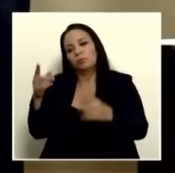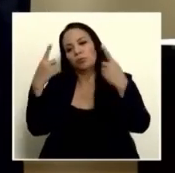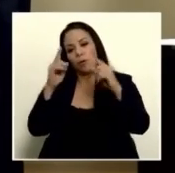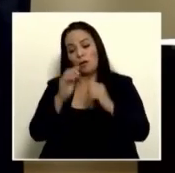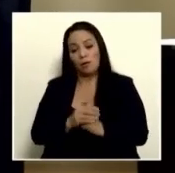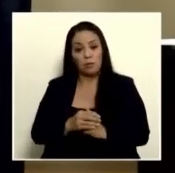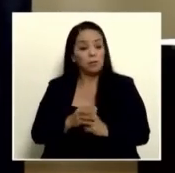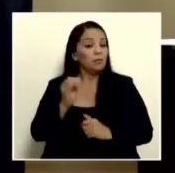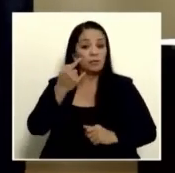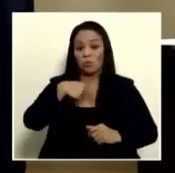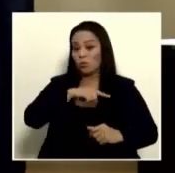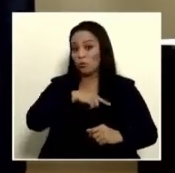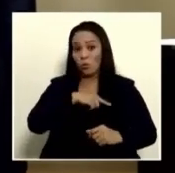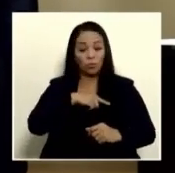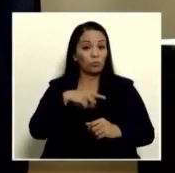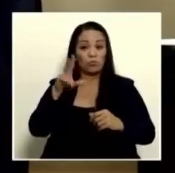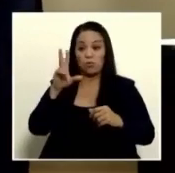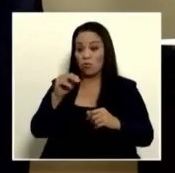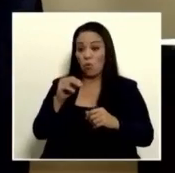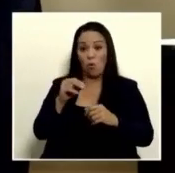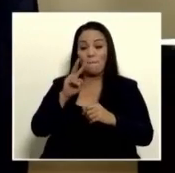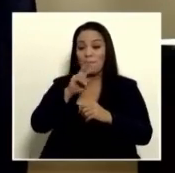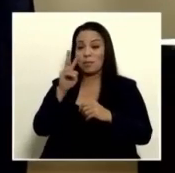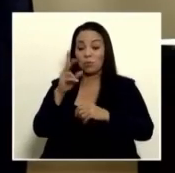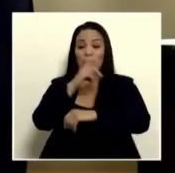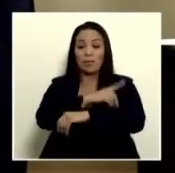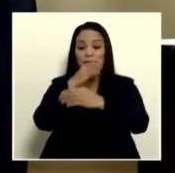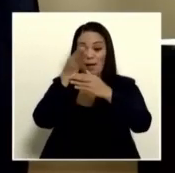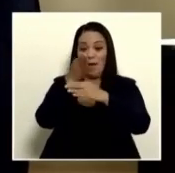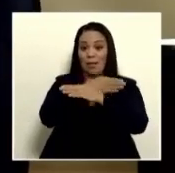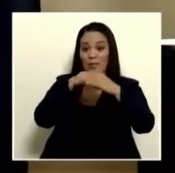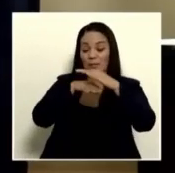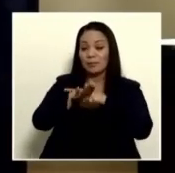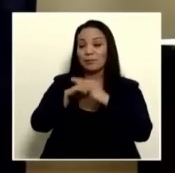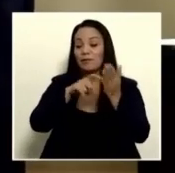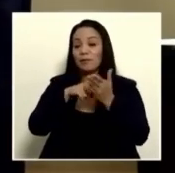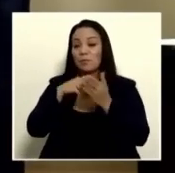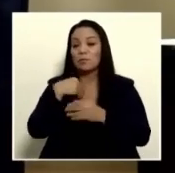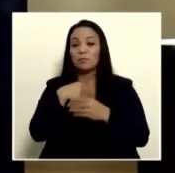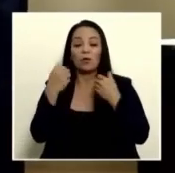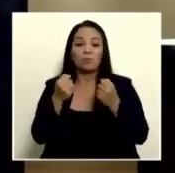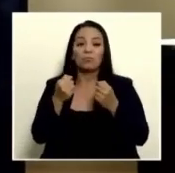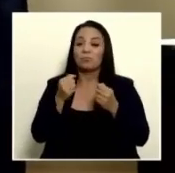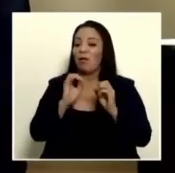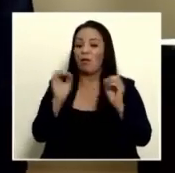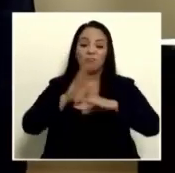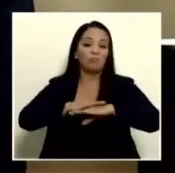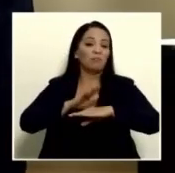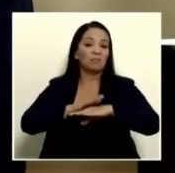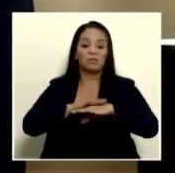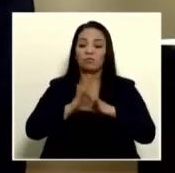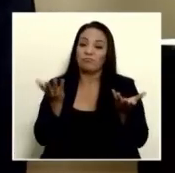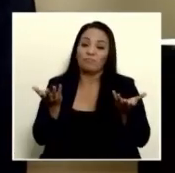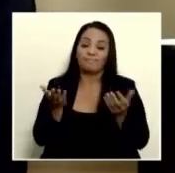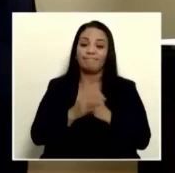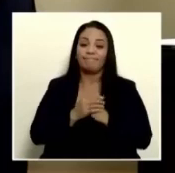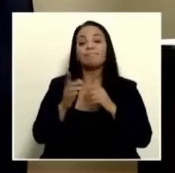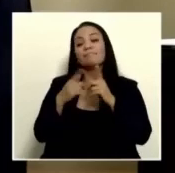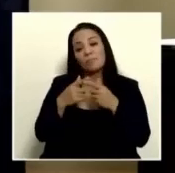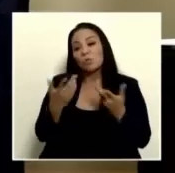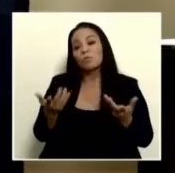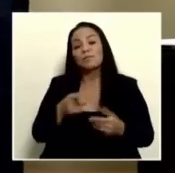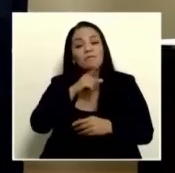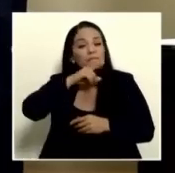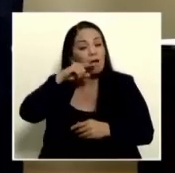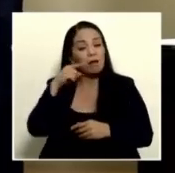no ingresamos 22 días antes al ministerio de salud un requisito no tenemos el permiso sanitario entonces ha